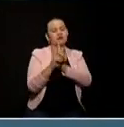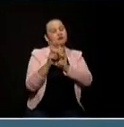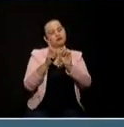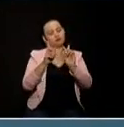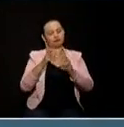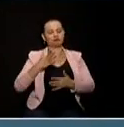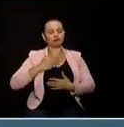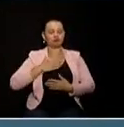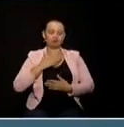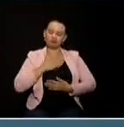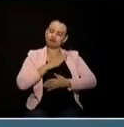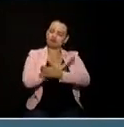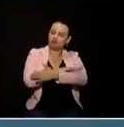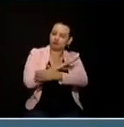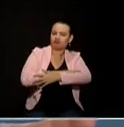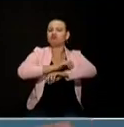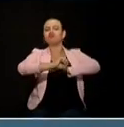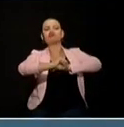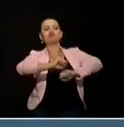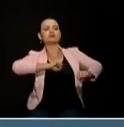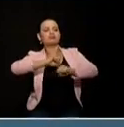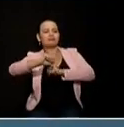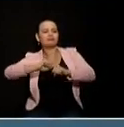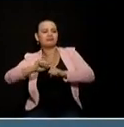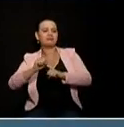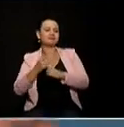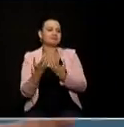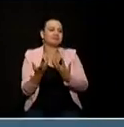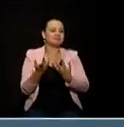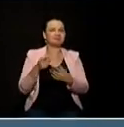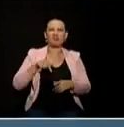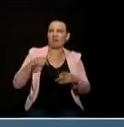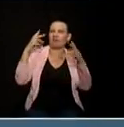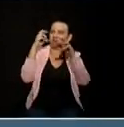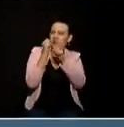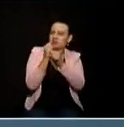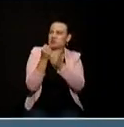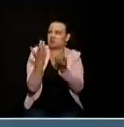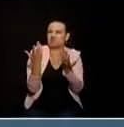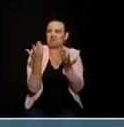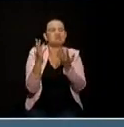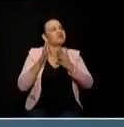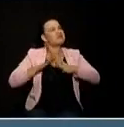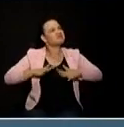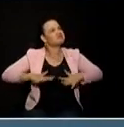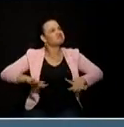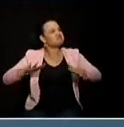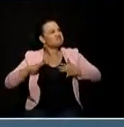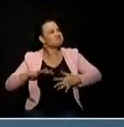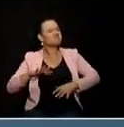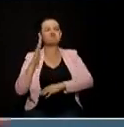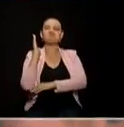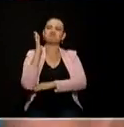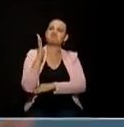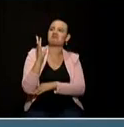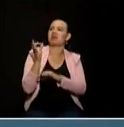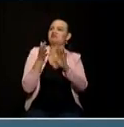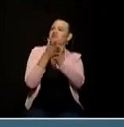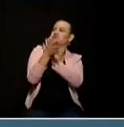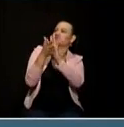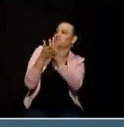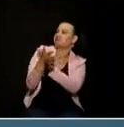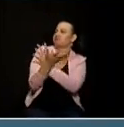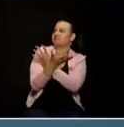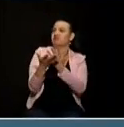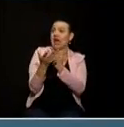como debe ser una noche dulce tranquila exponiendo con seis compañeros